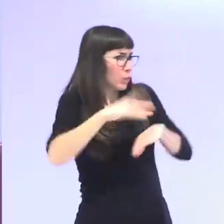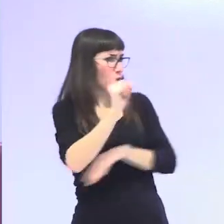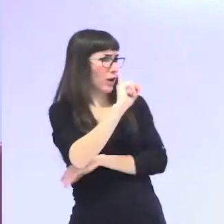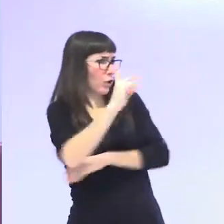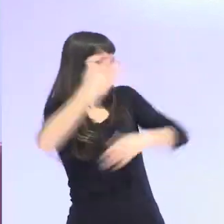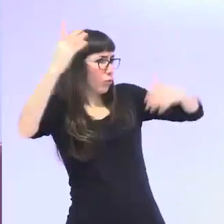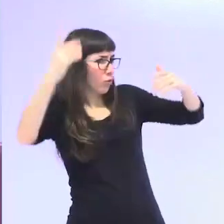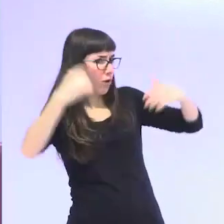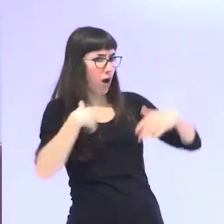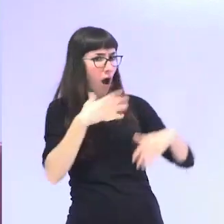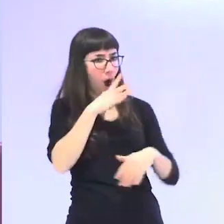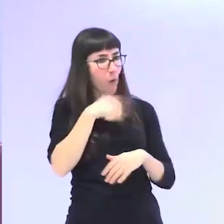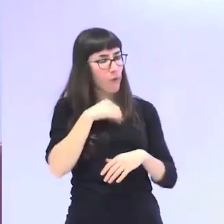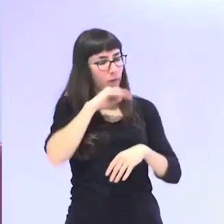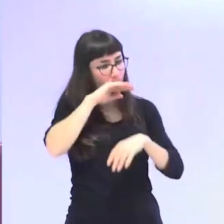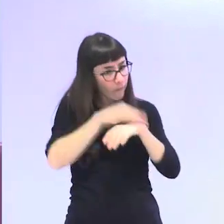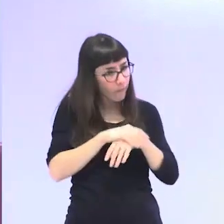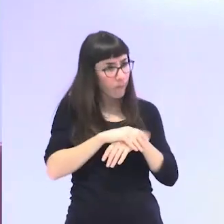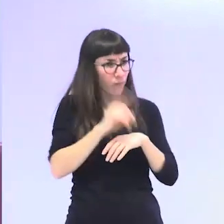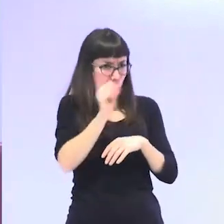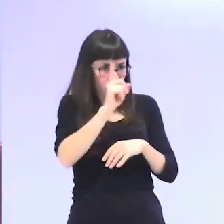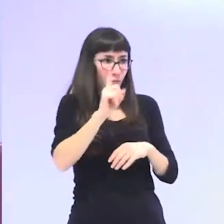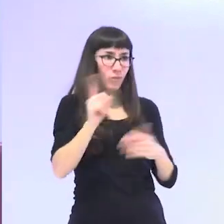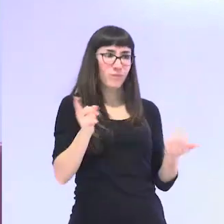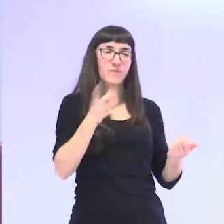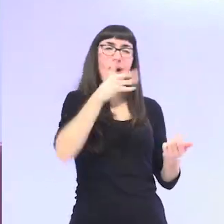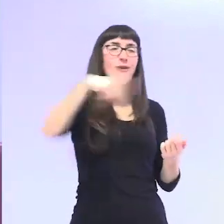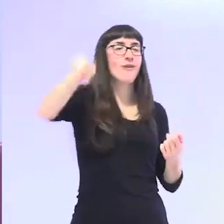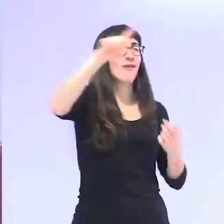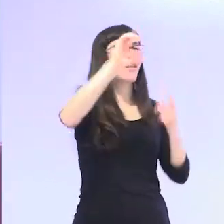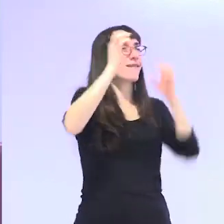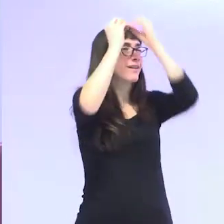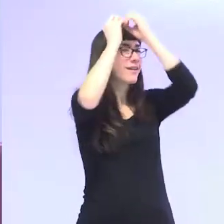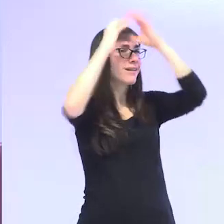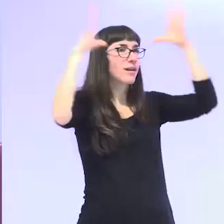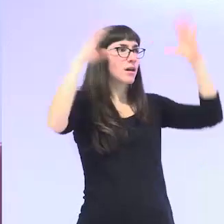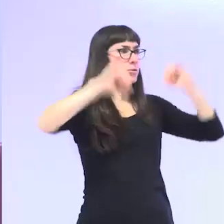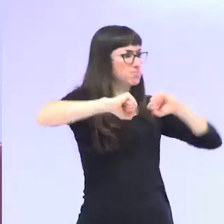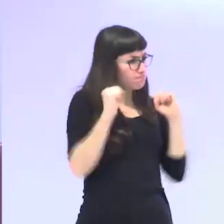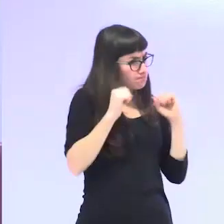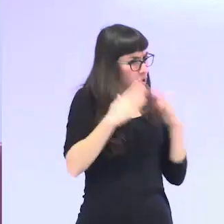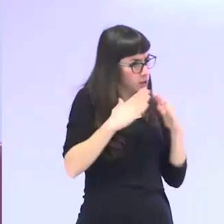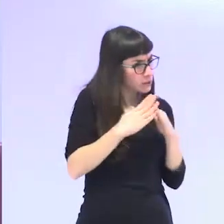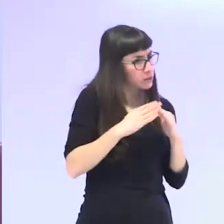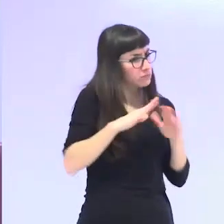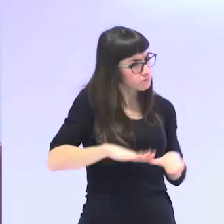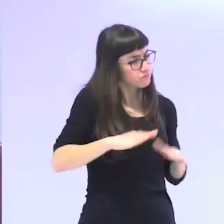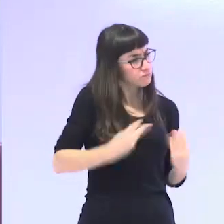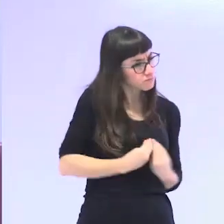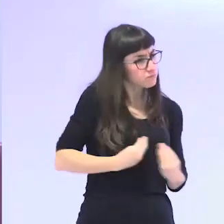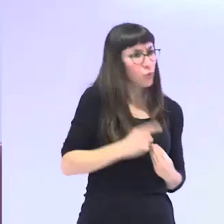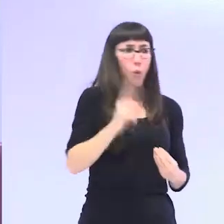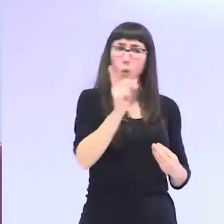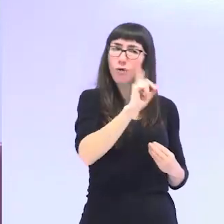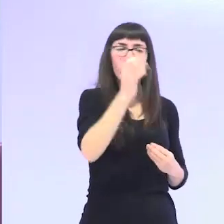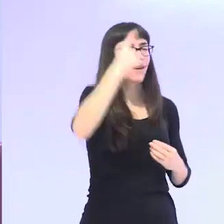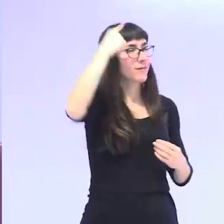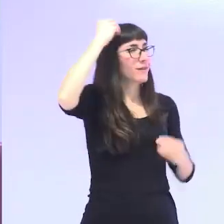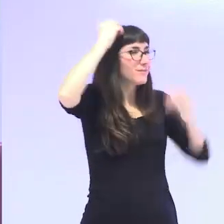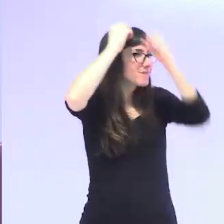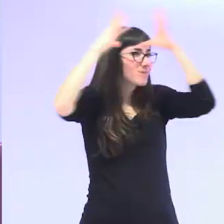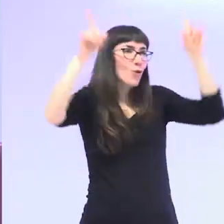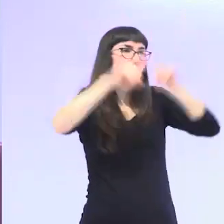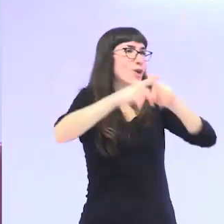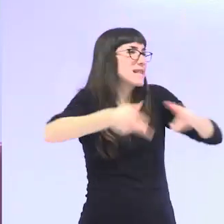que ahora tenemos que tener una visión mucho más liberadora y emancipadora de lo que significa hacerse mayor y por eso